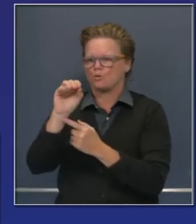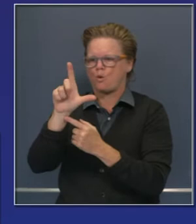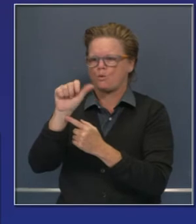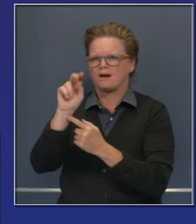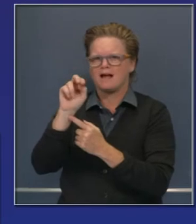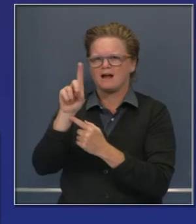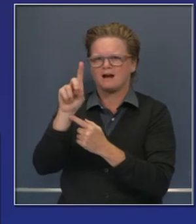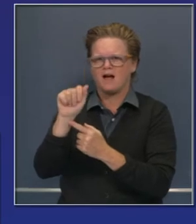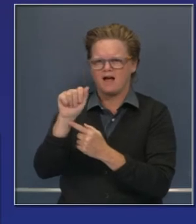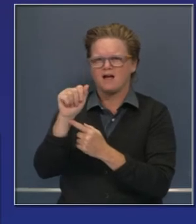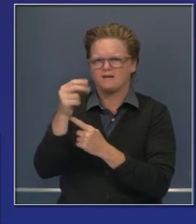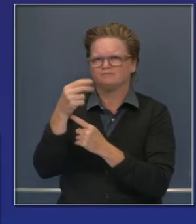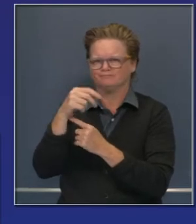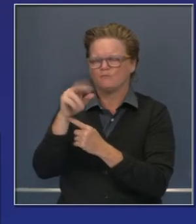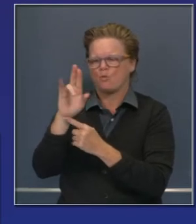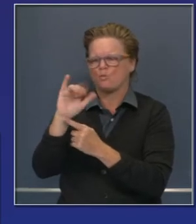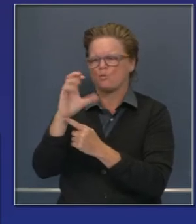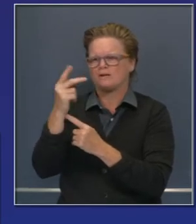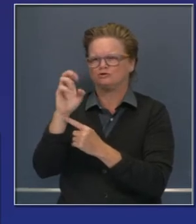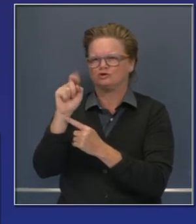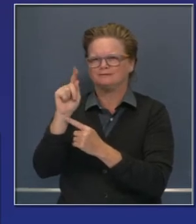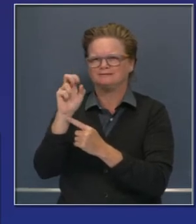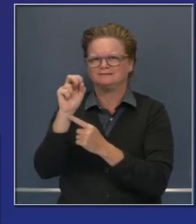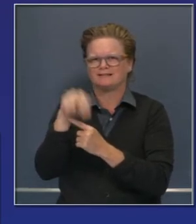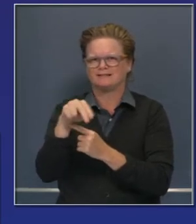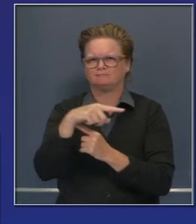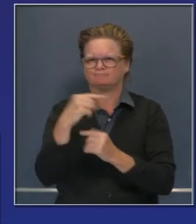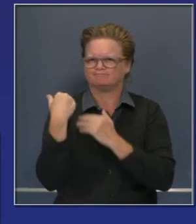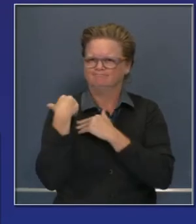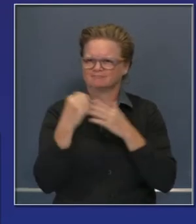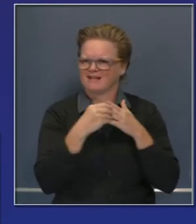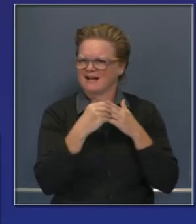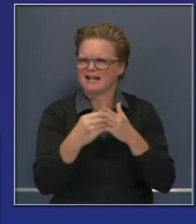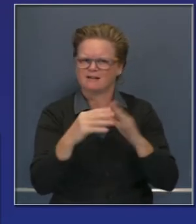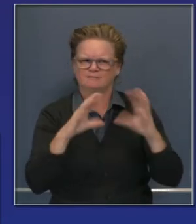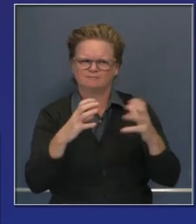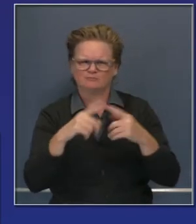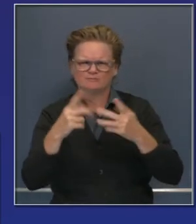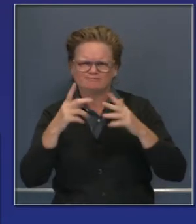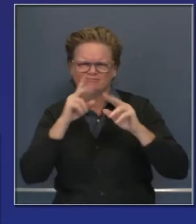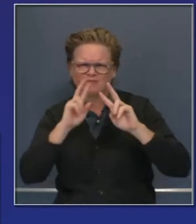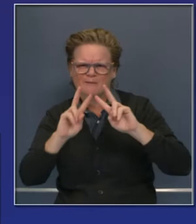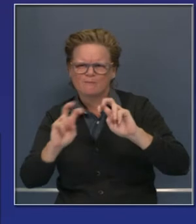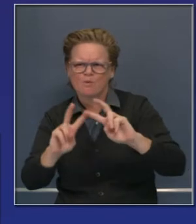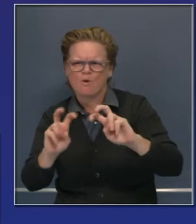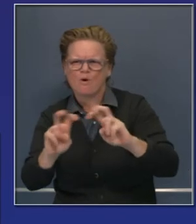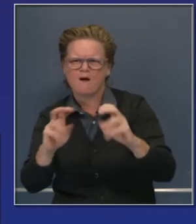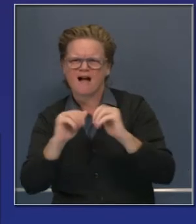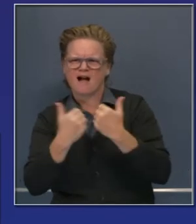tomará el podio para hablar de esto. Yo diría que es uno de los